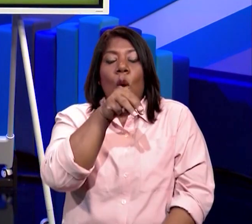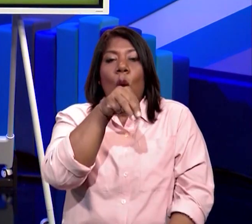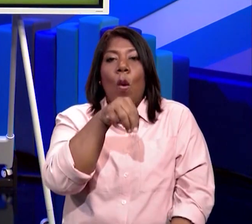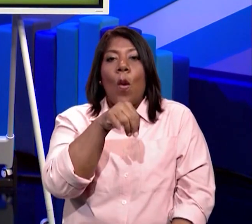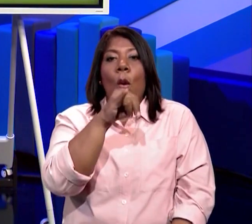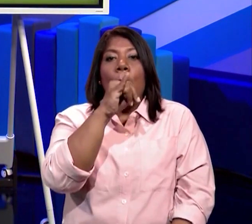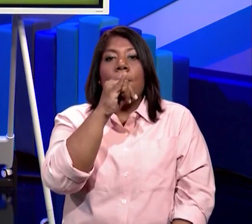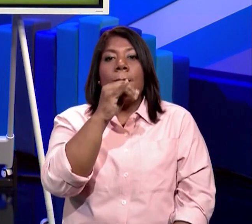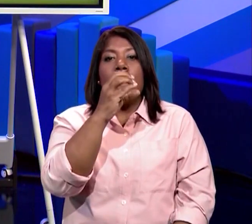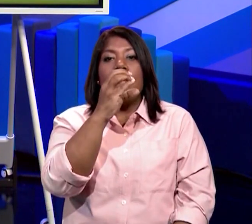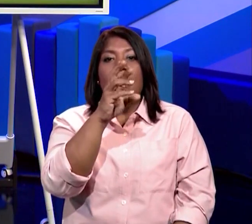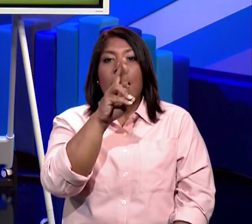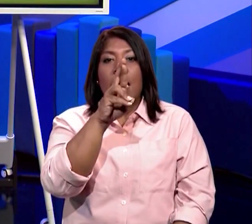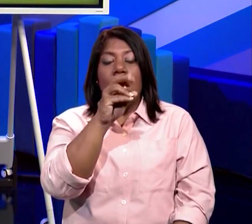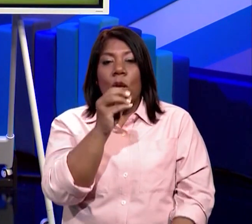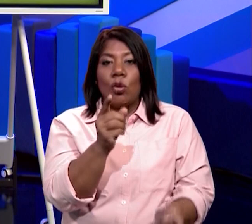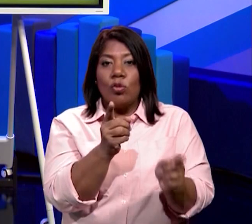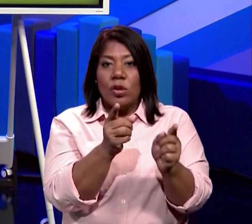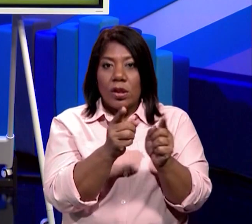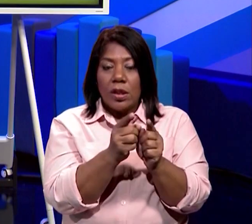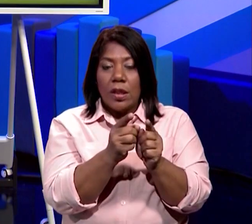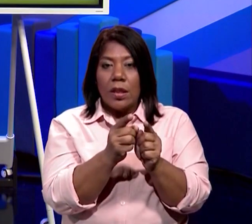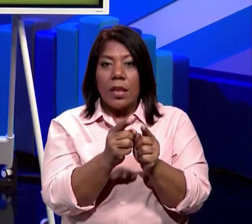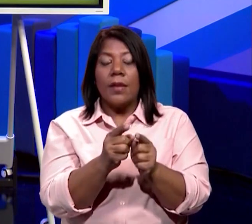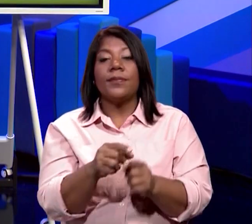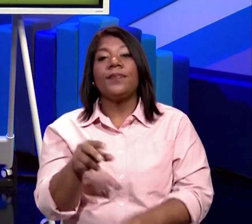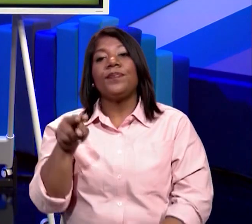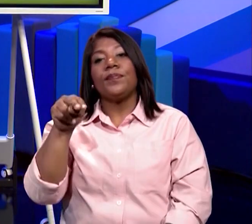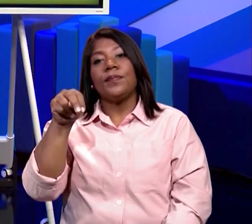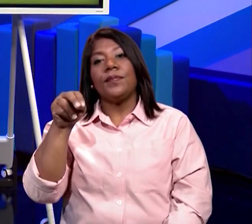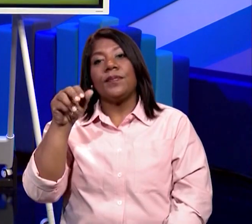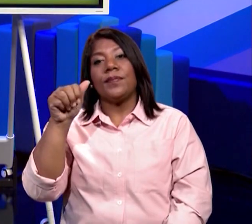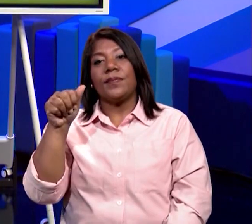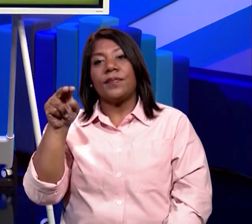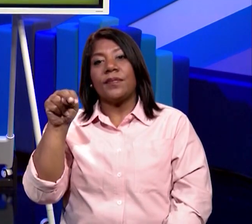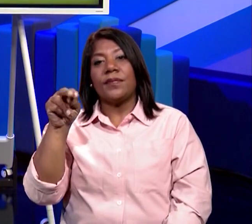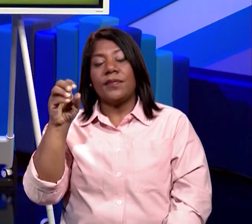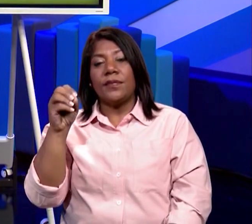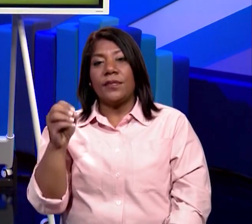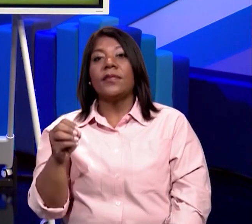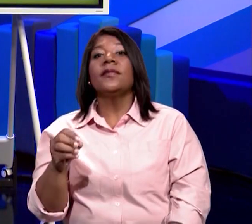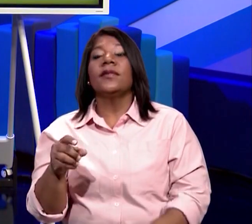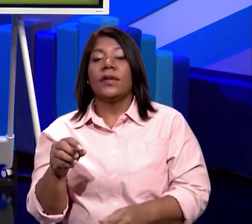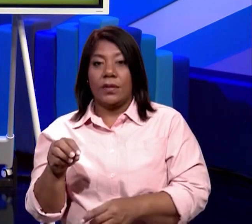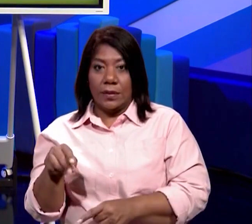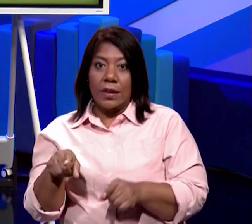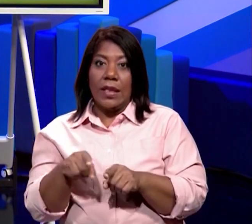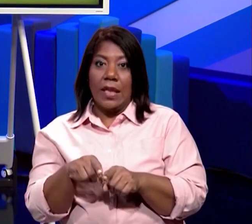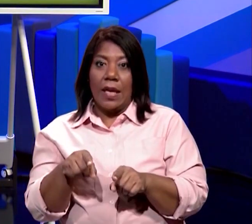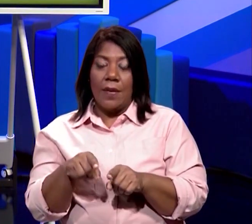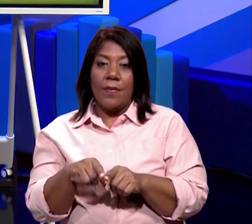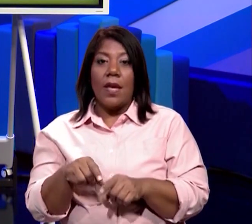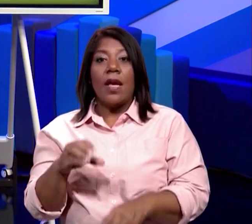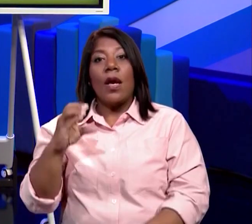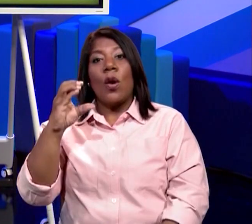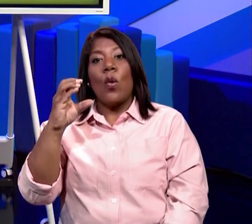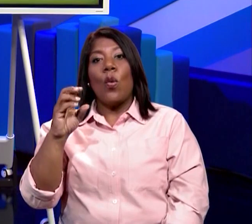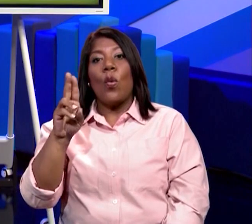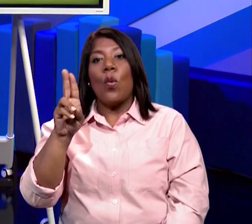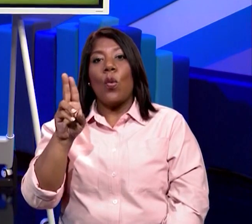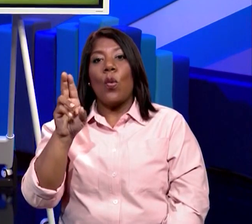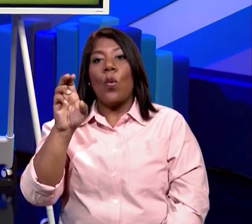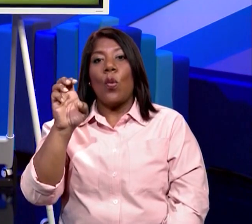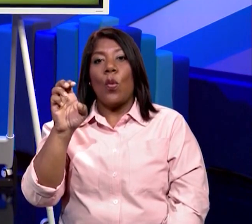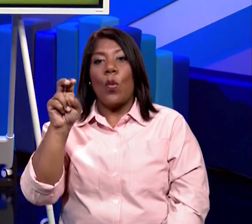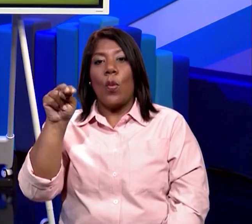nanocuencas, cuando hablamos de las cuencas hidrográficas entre sí. Todo eso